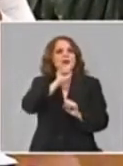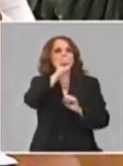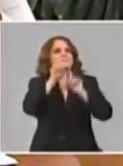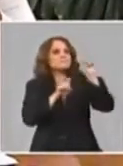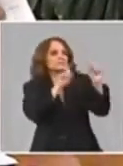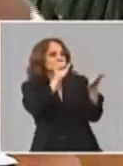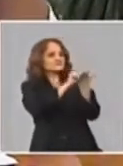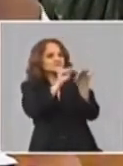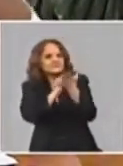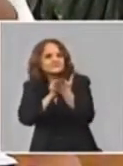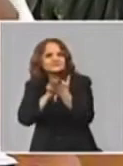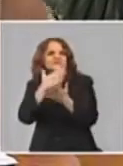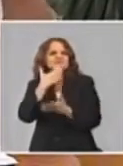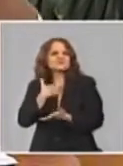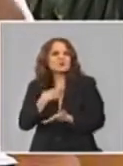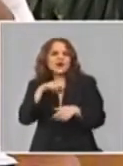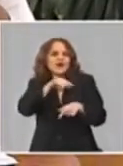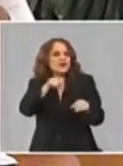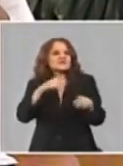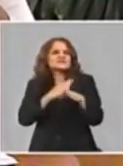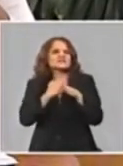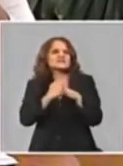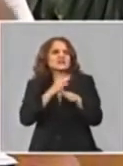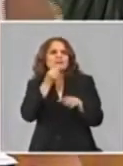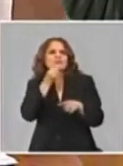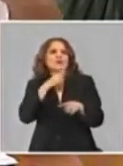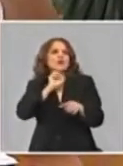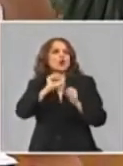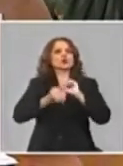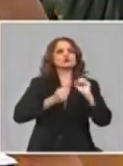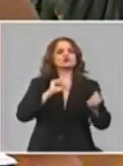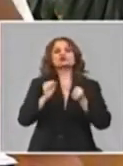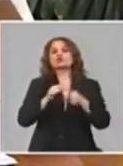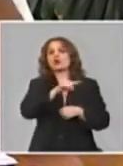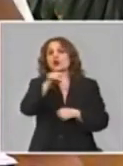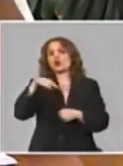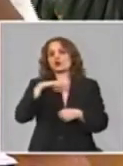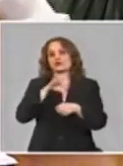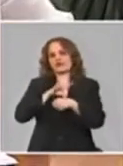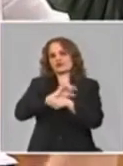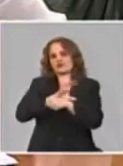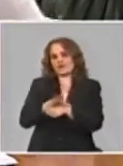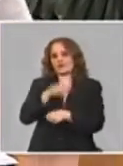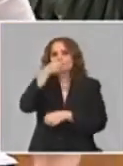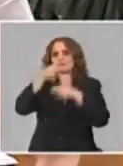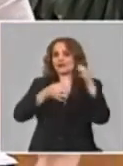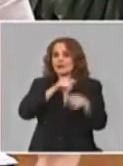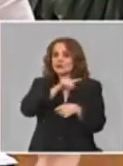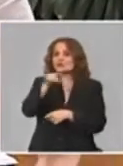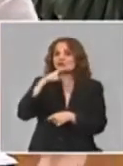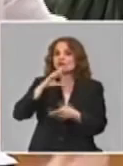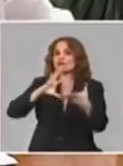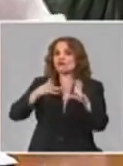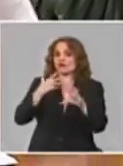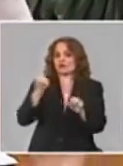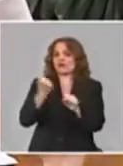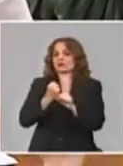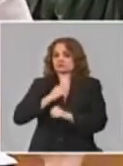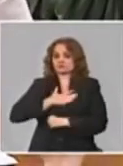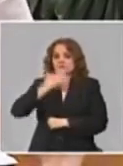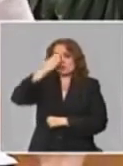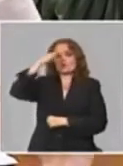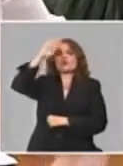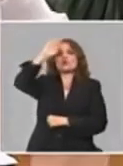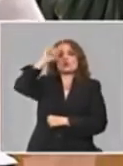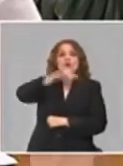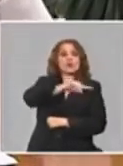para para el control de la enfermedad que explicamos otra vez que es una herramienta sanitaria muy propia de Cuba que es activa